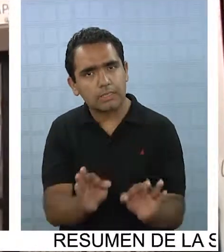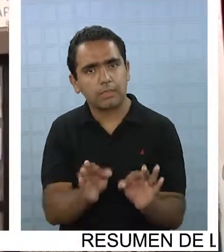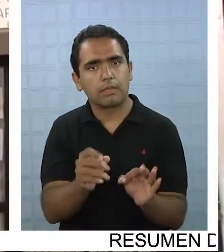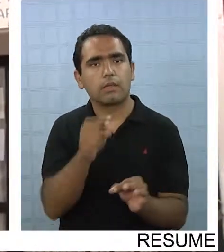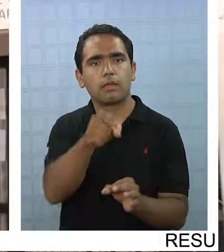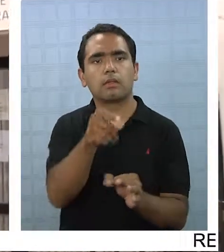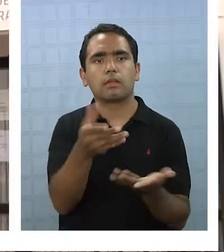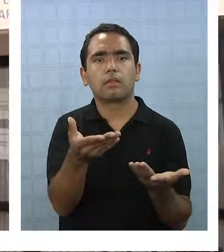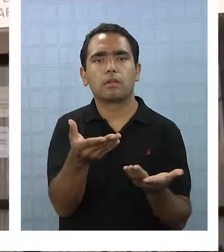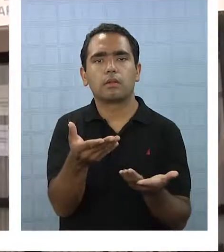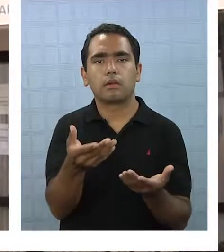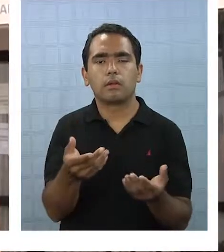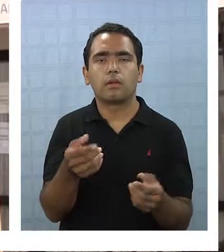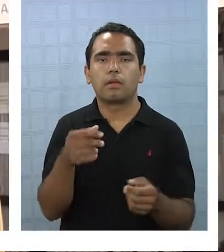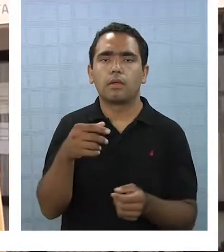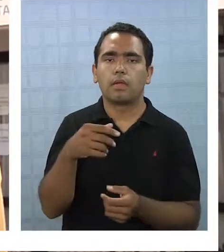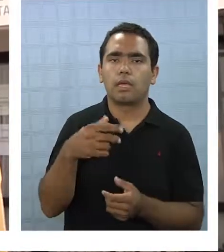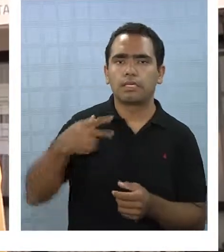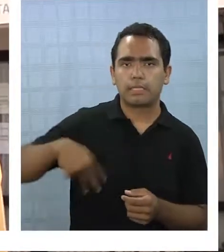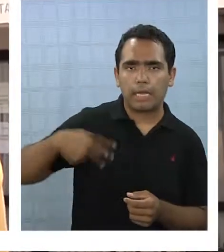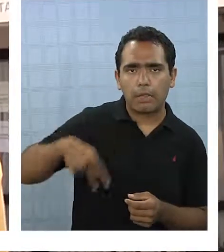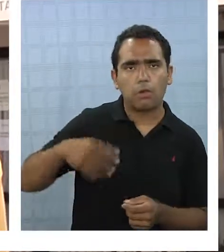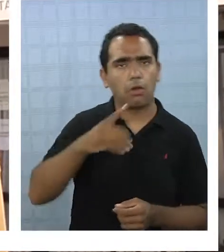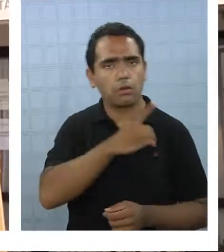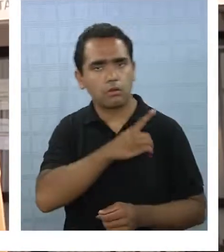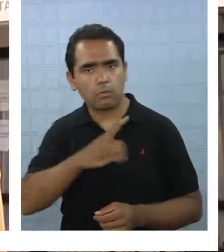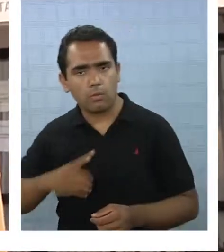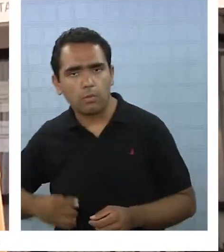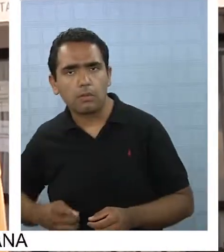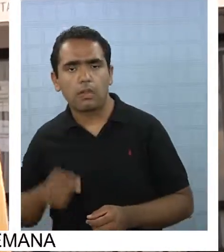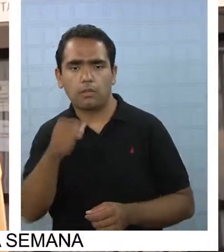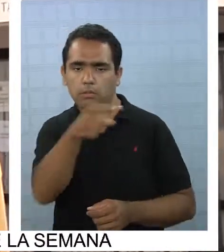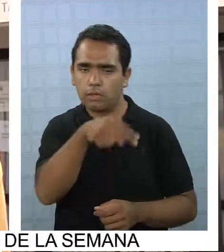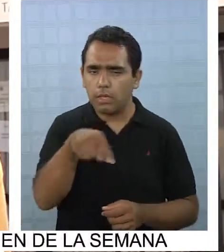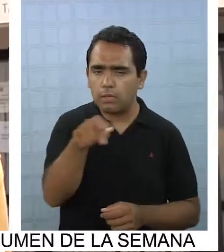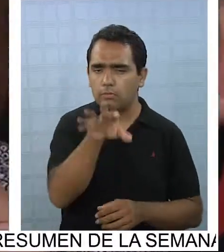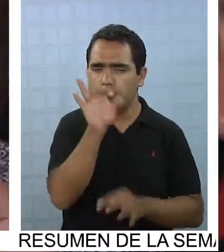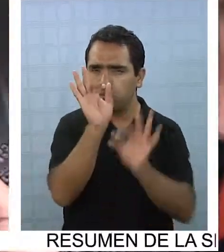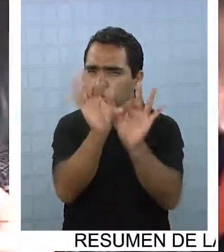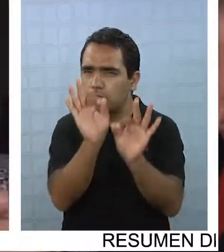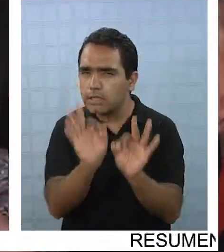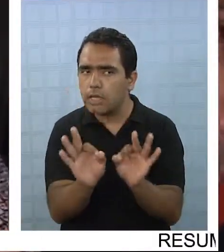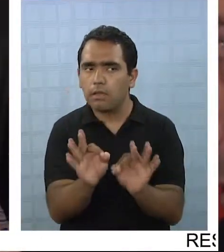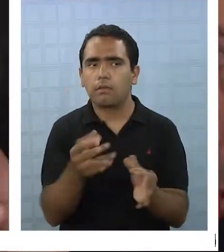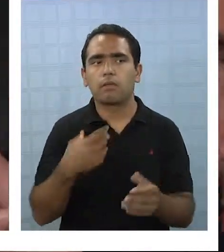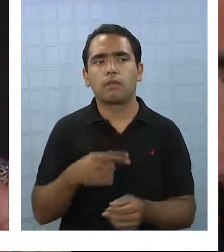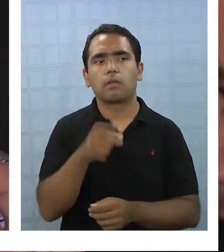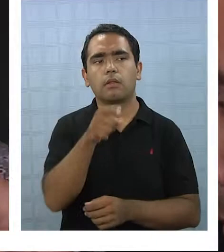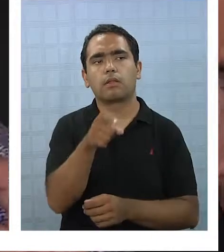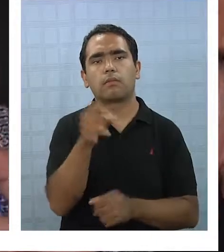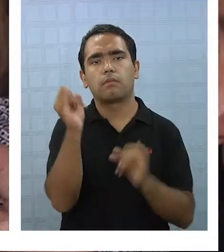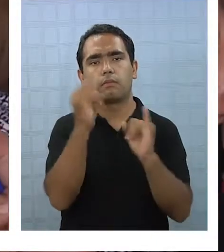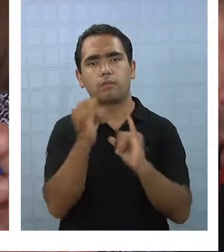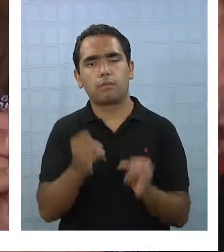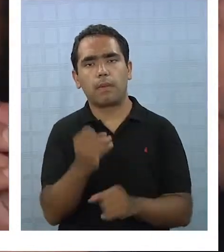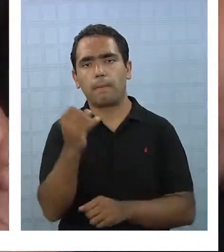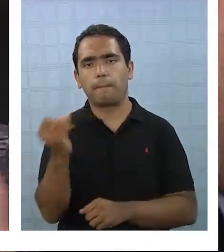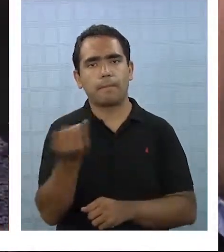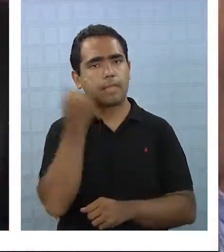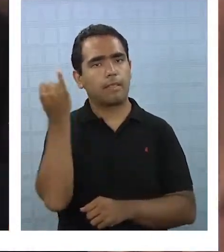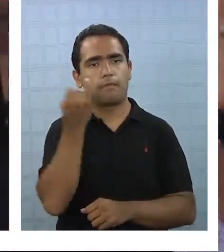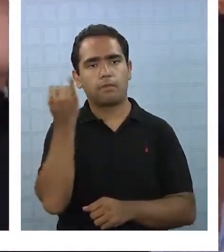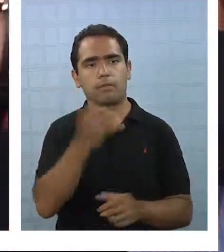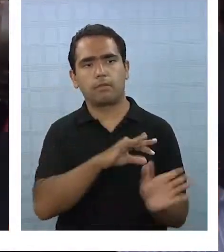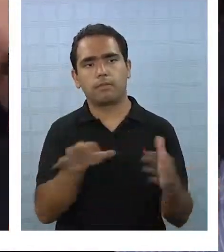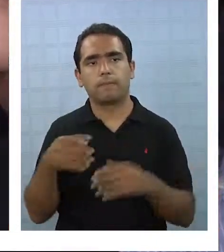a parlamentarios, y otras situaciones que son de carácter particular. Yoka indica que la